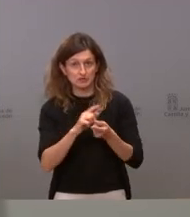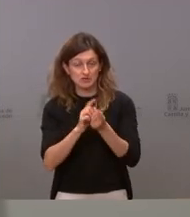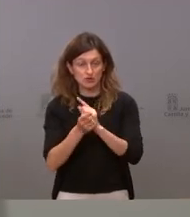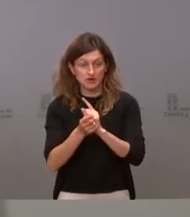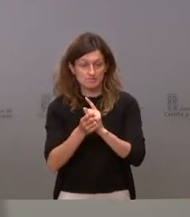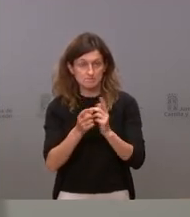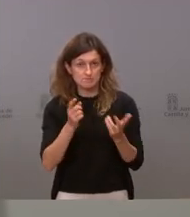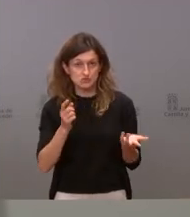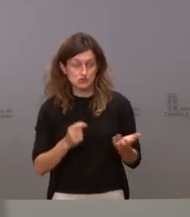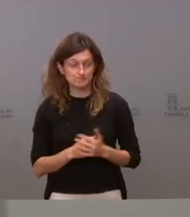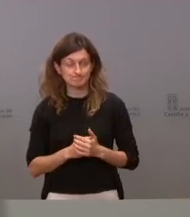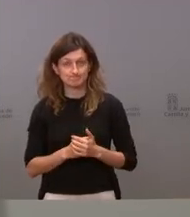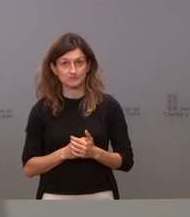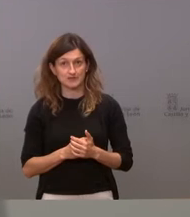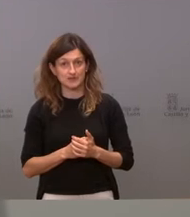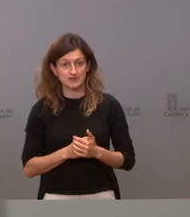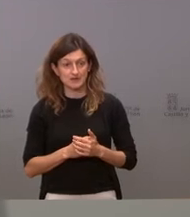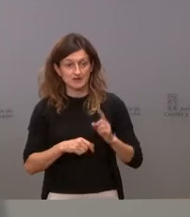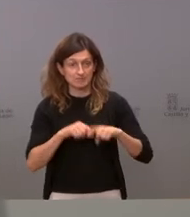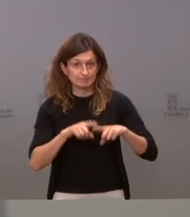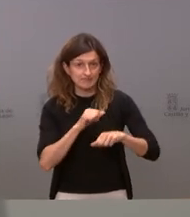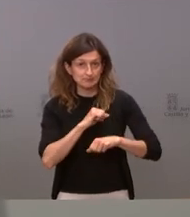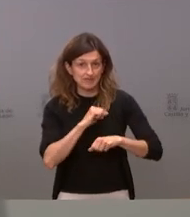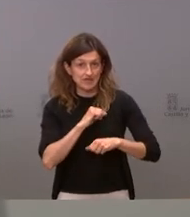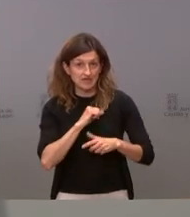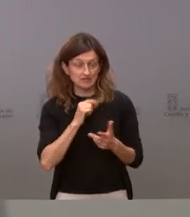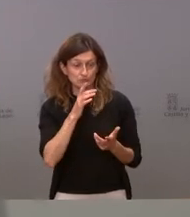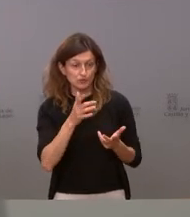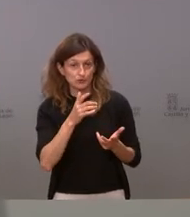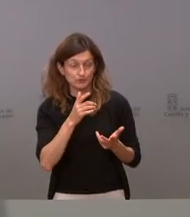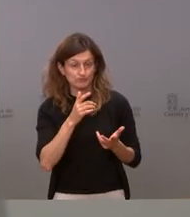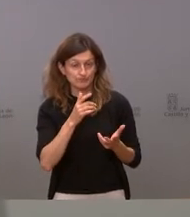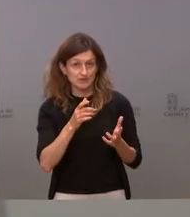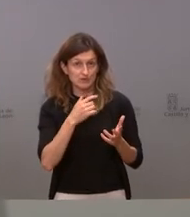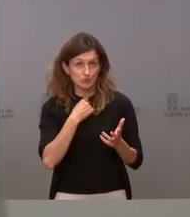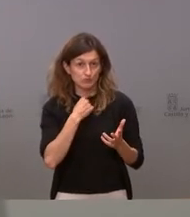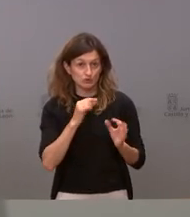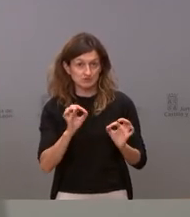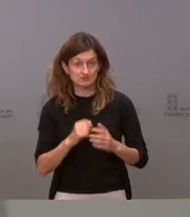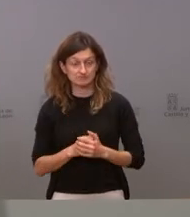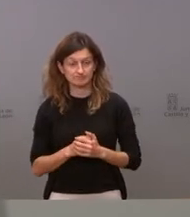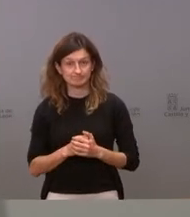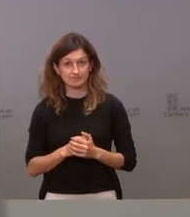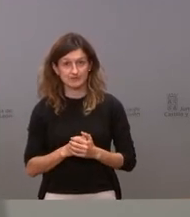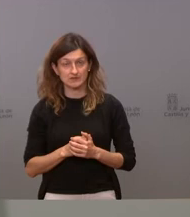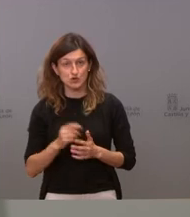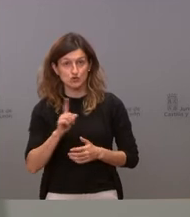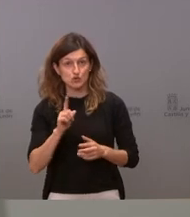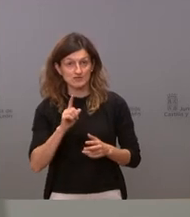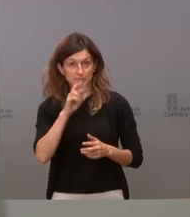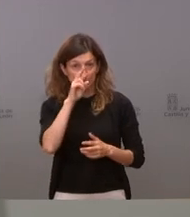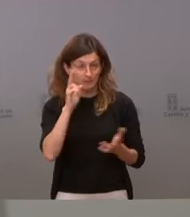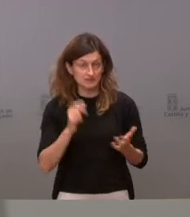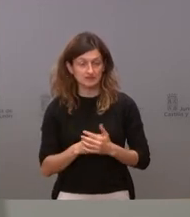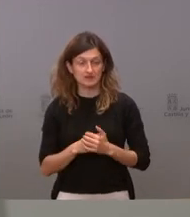vamos a esperar pues unos cuantos lustros y el partido de la oposición sigue así así que no es un asunto que nos preocupe